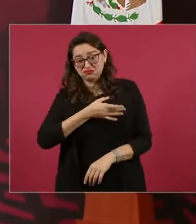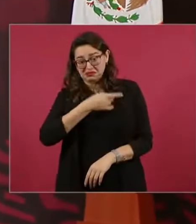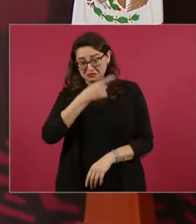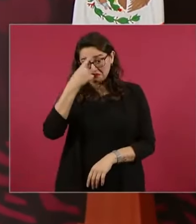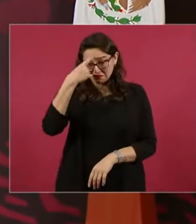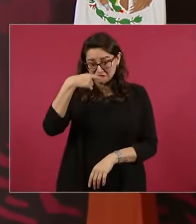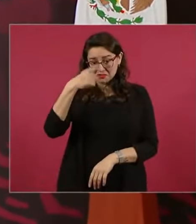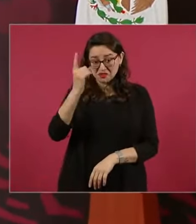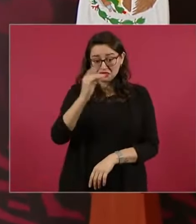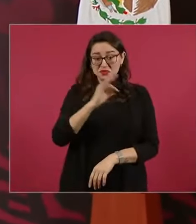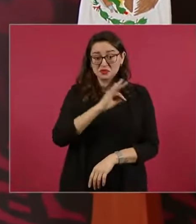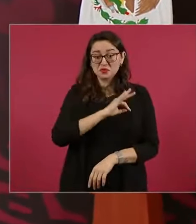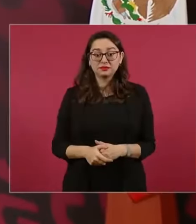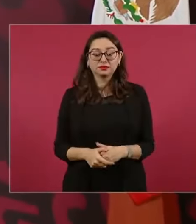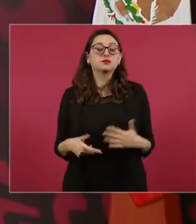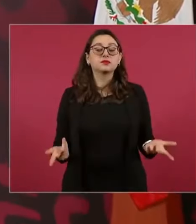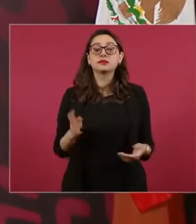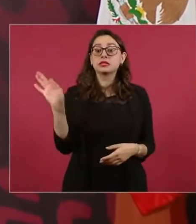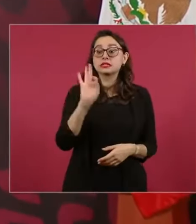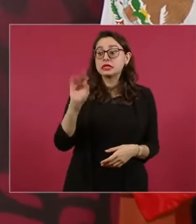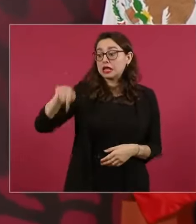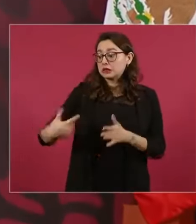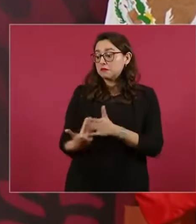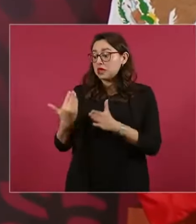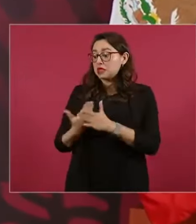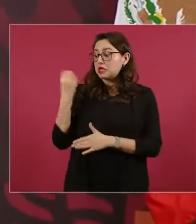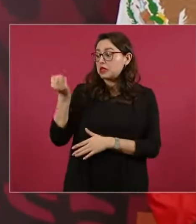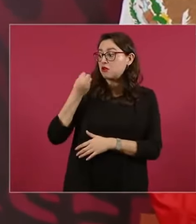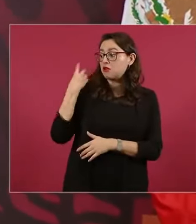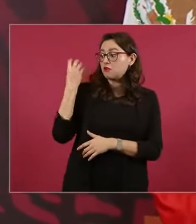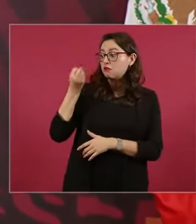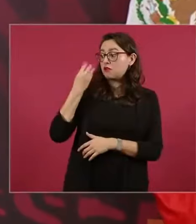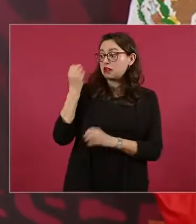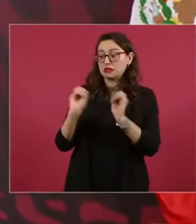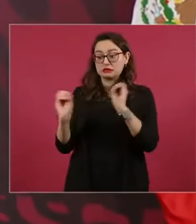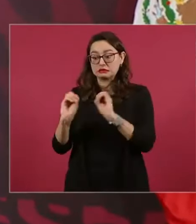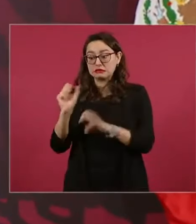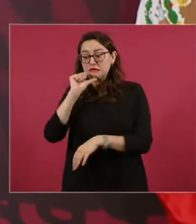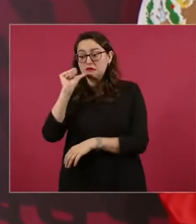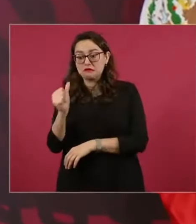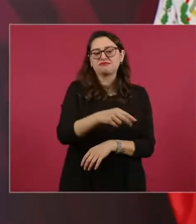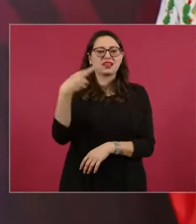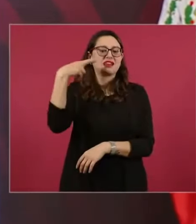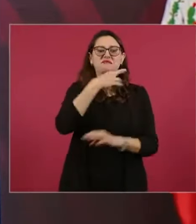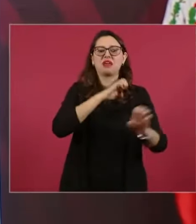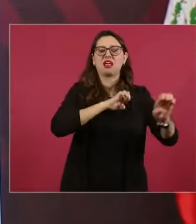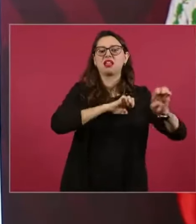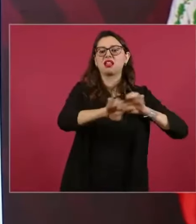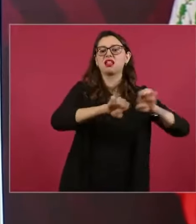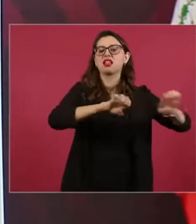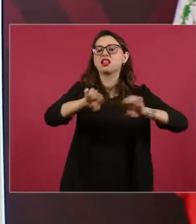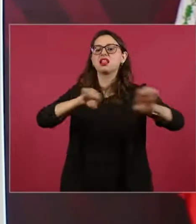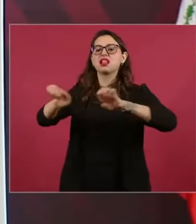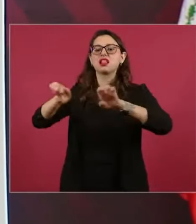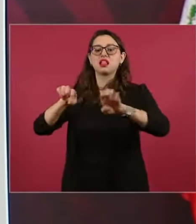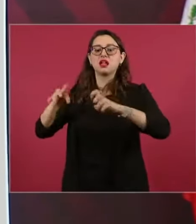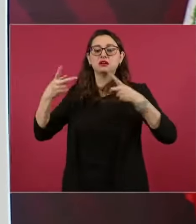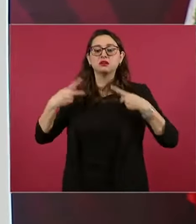se tragarían muchos, todos estos platos de mentira, así era antes,